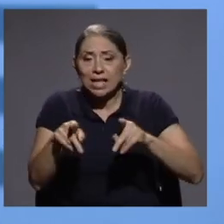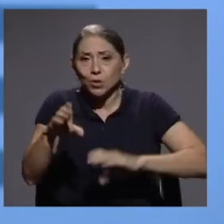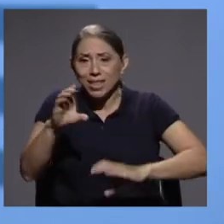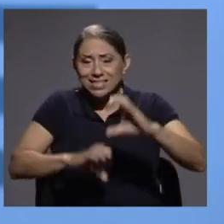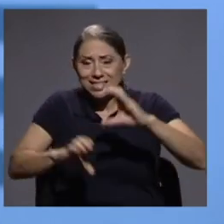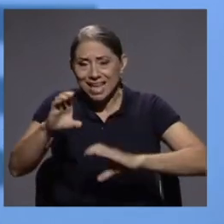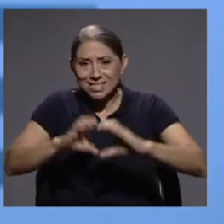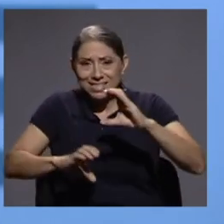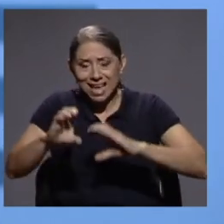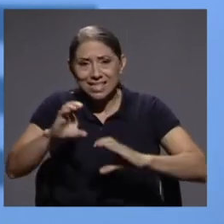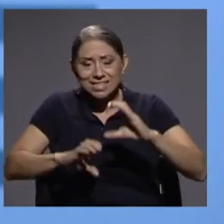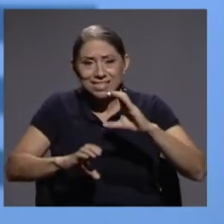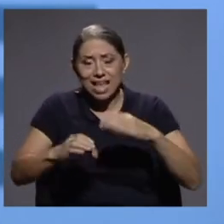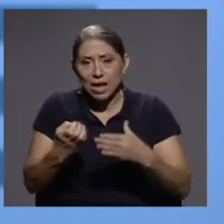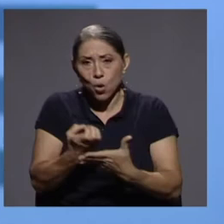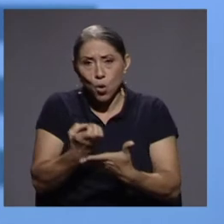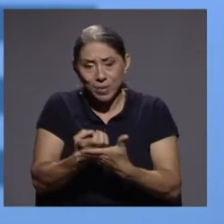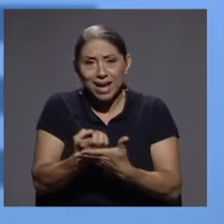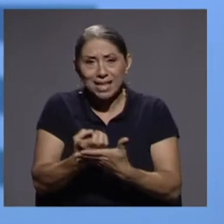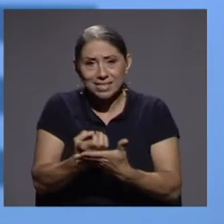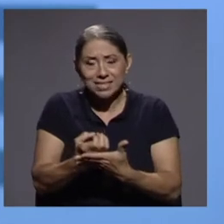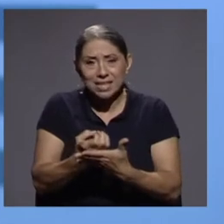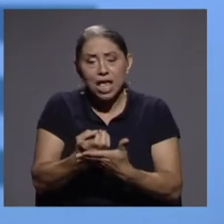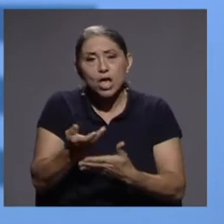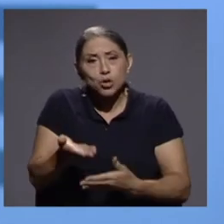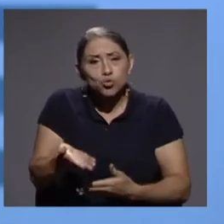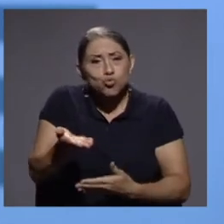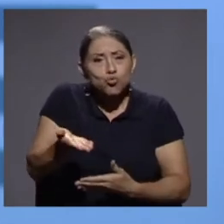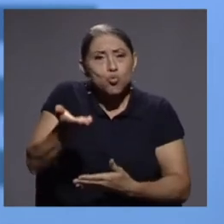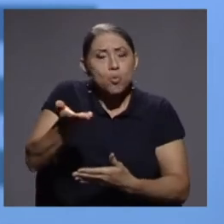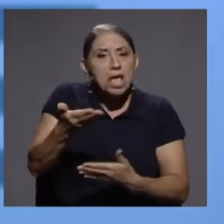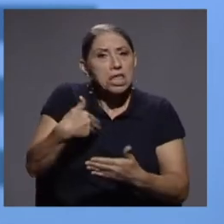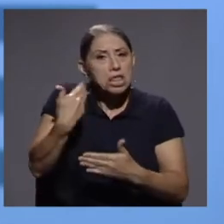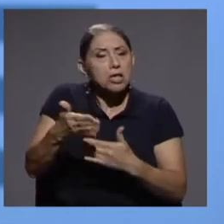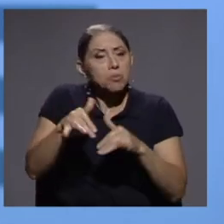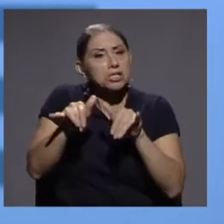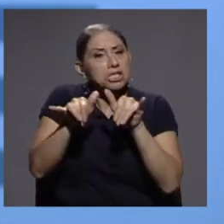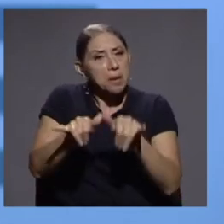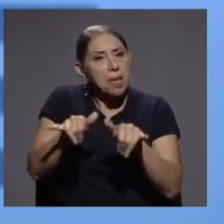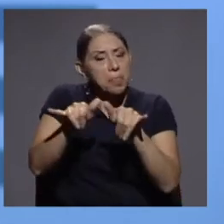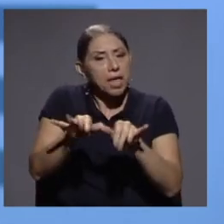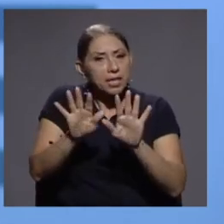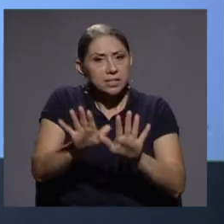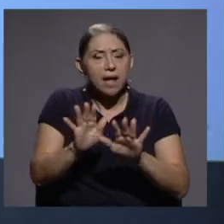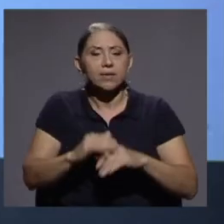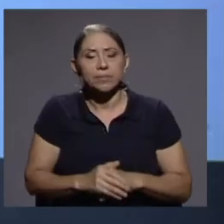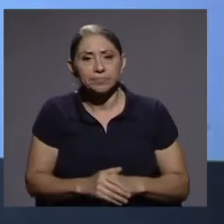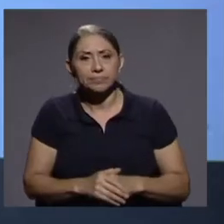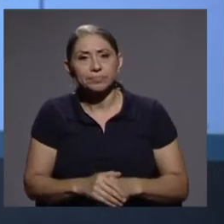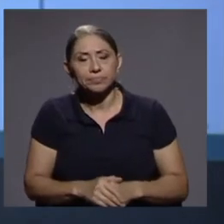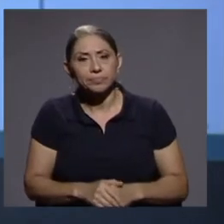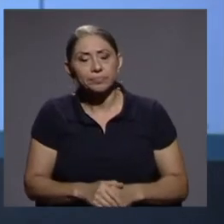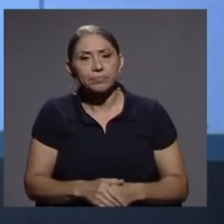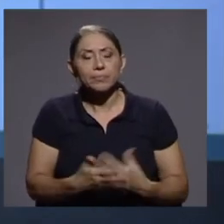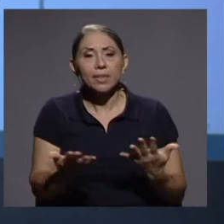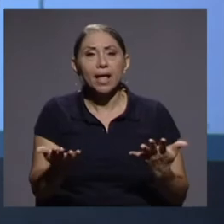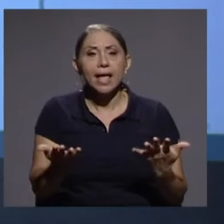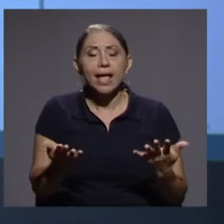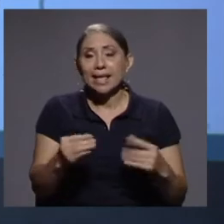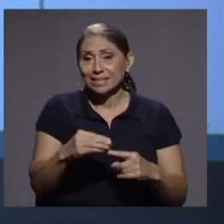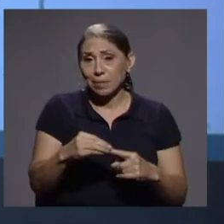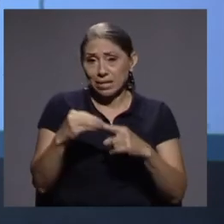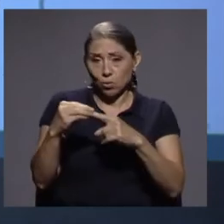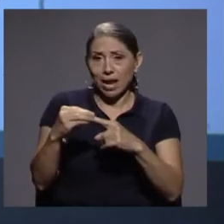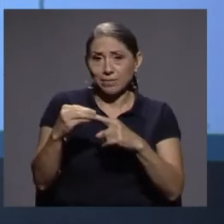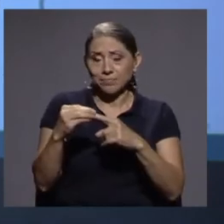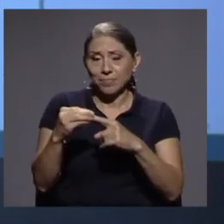económicas, sube en cierto momento y después se mantiene estable. En particular,